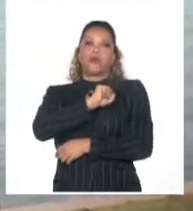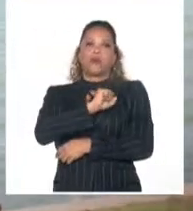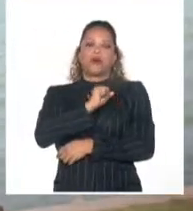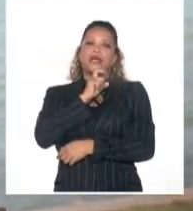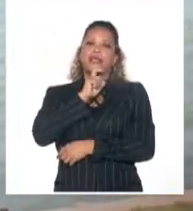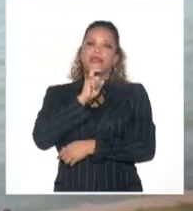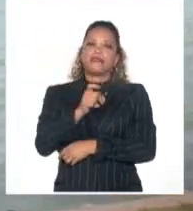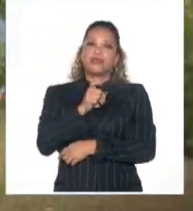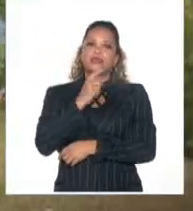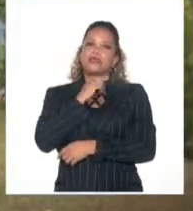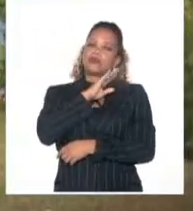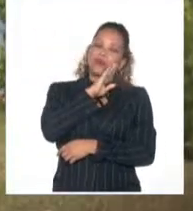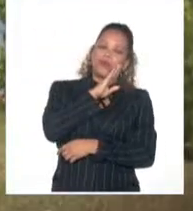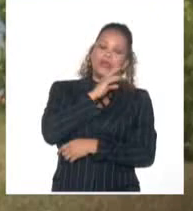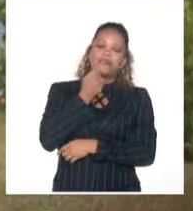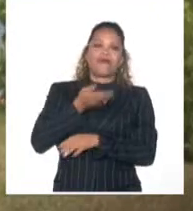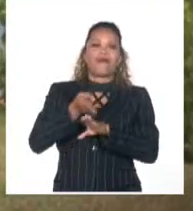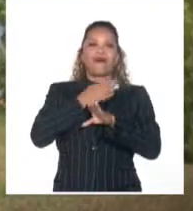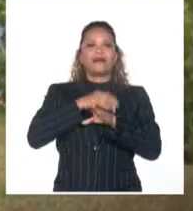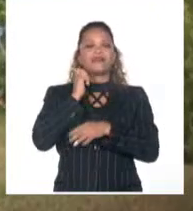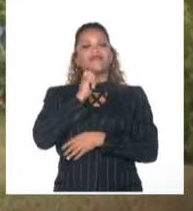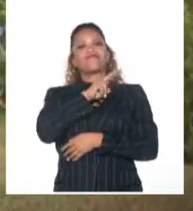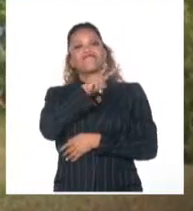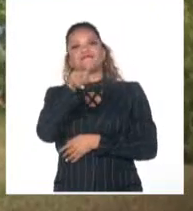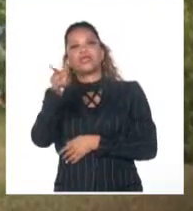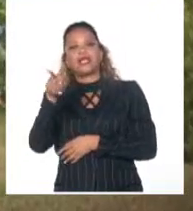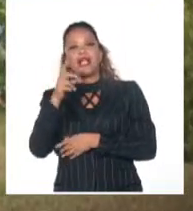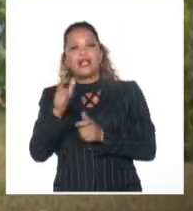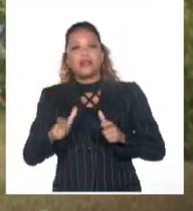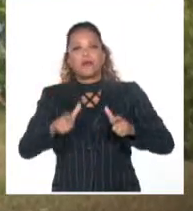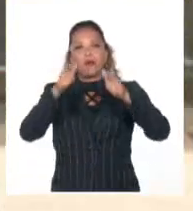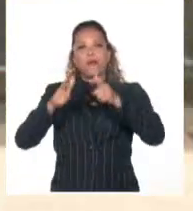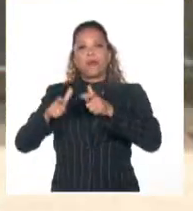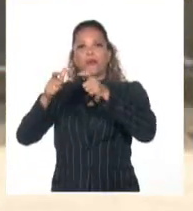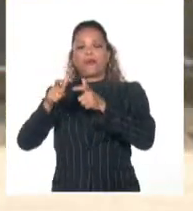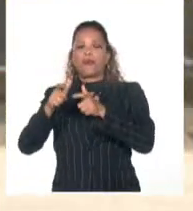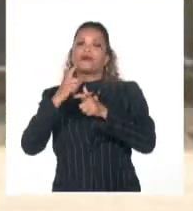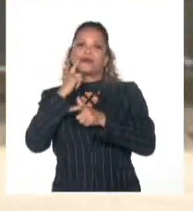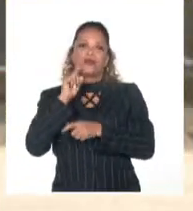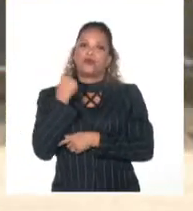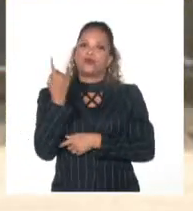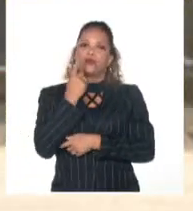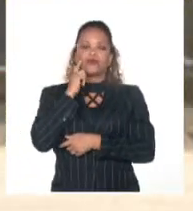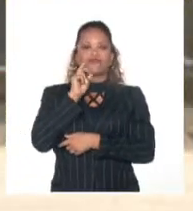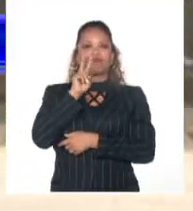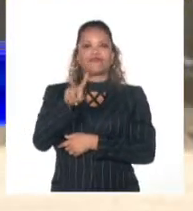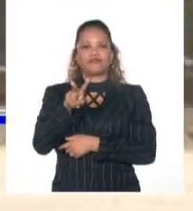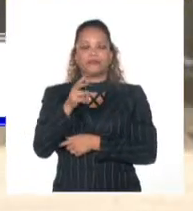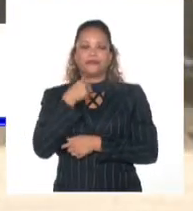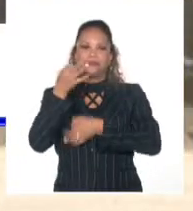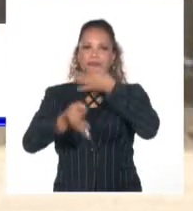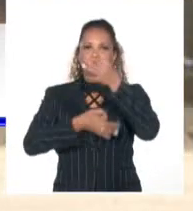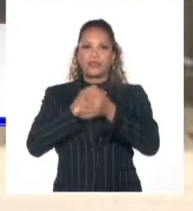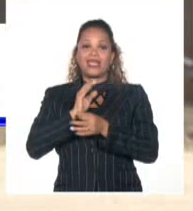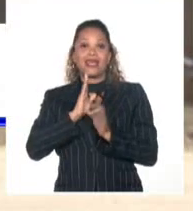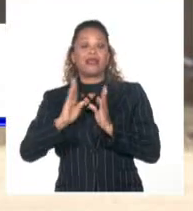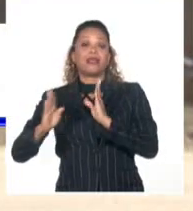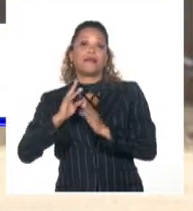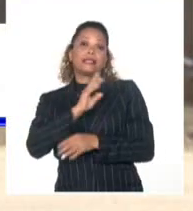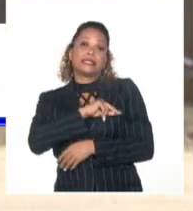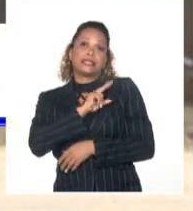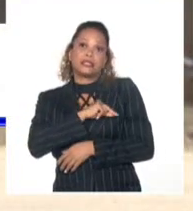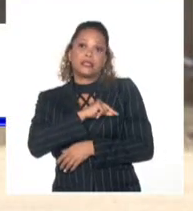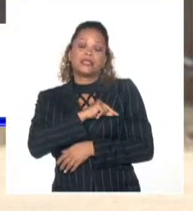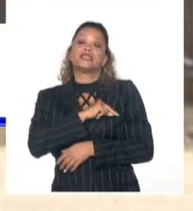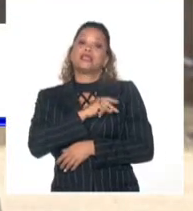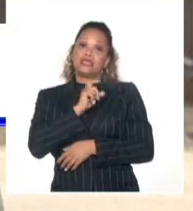o dormirse sin mirar al horizonte donde está la base de supertanqueros. En la parte sentimental hay que estar claro de que aquí perdieron la vida